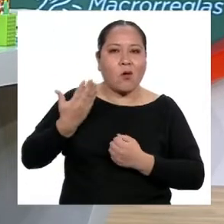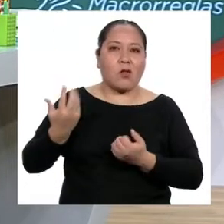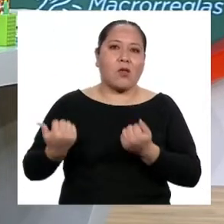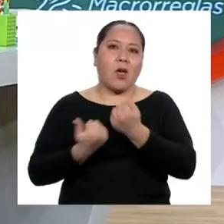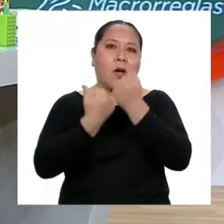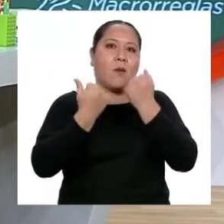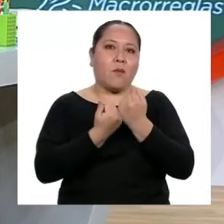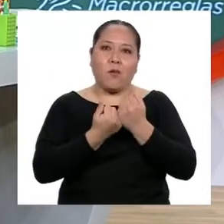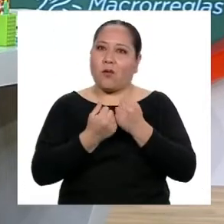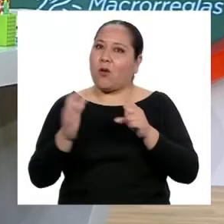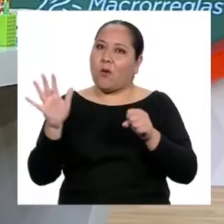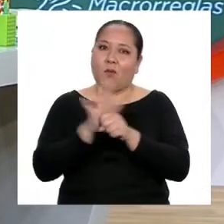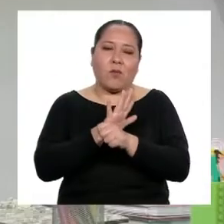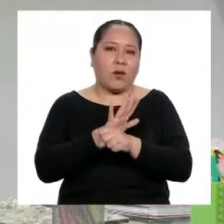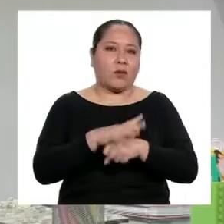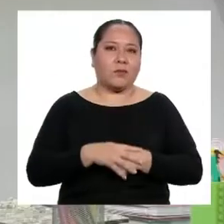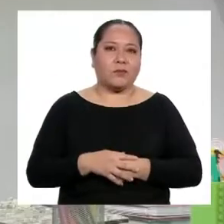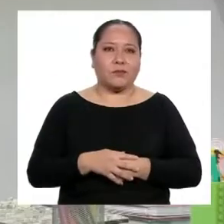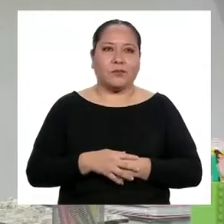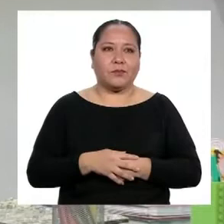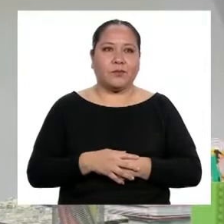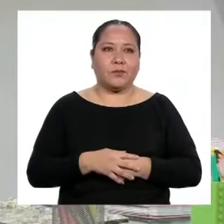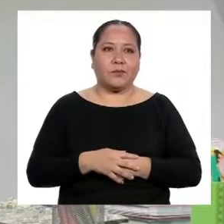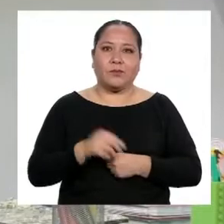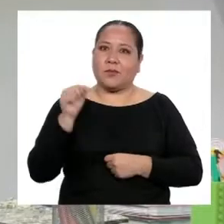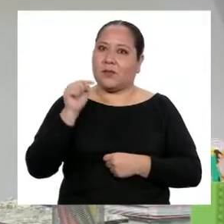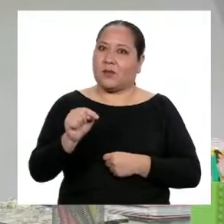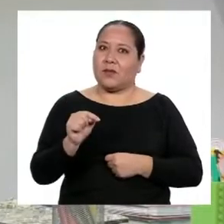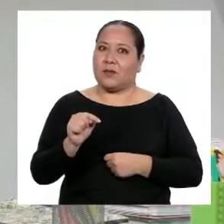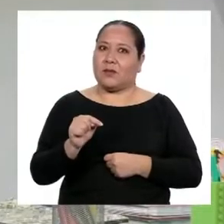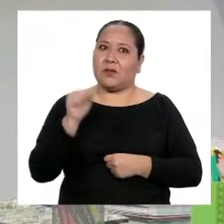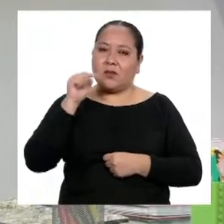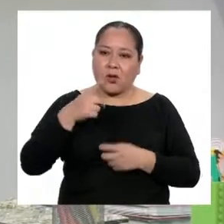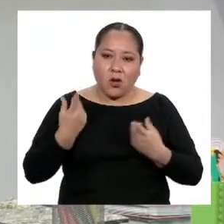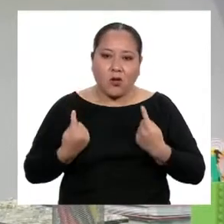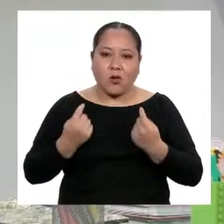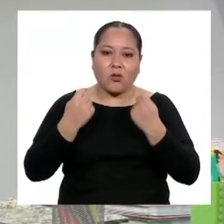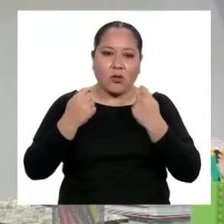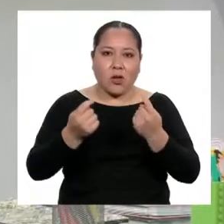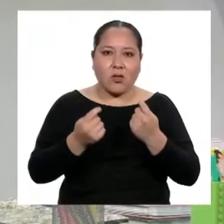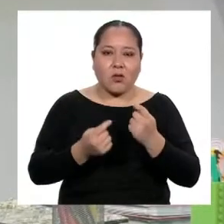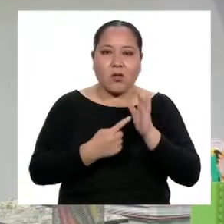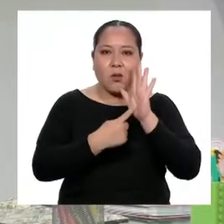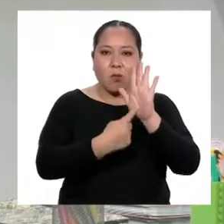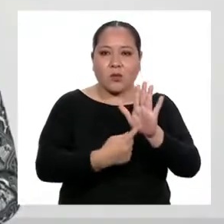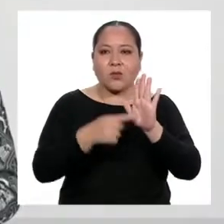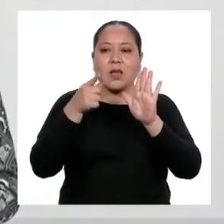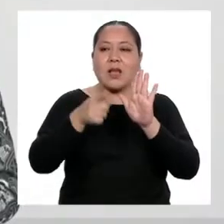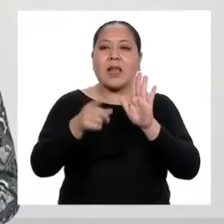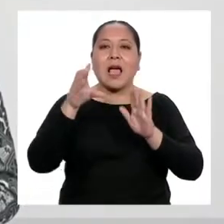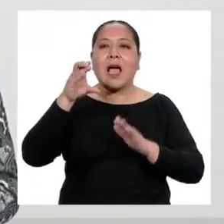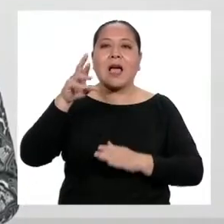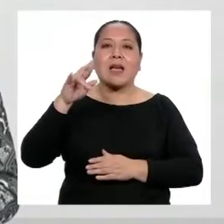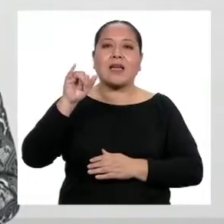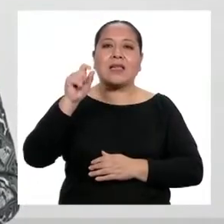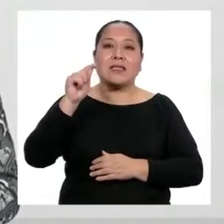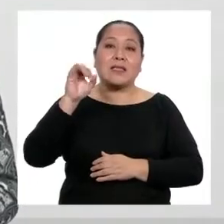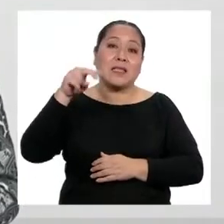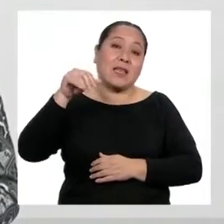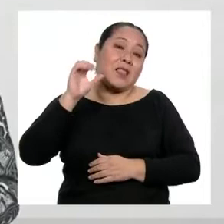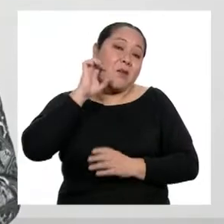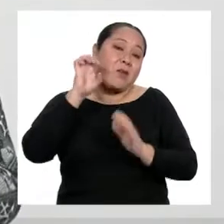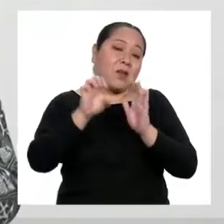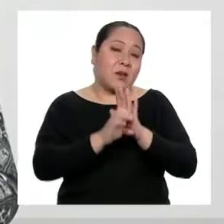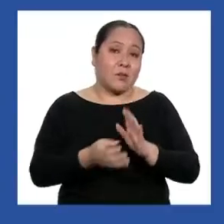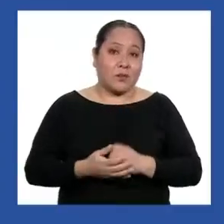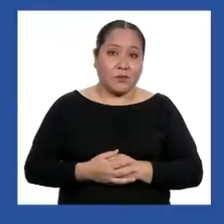incondicional. Y eso es lo que trato de replicar con Cristina, por ejemplo. Ahora vayamos al